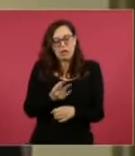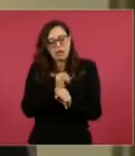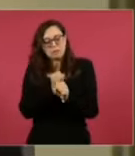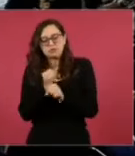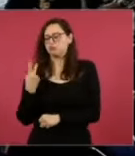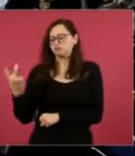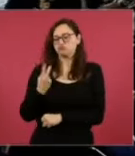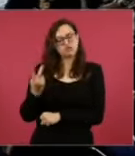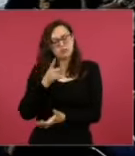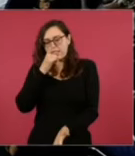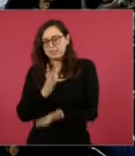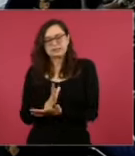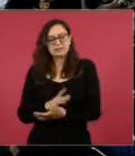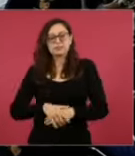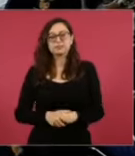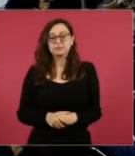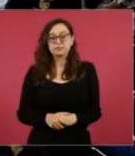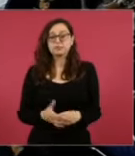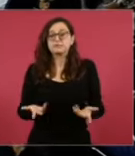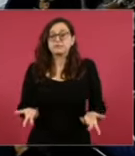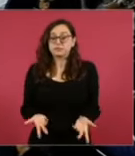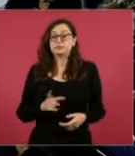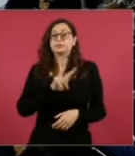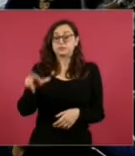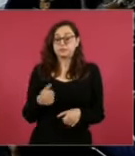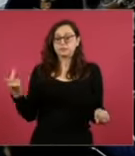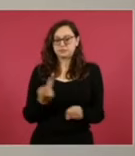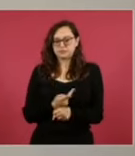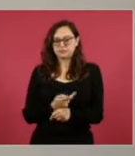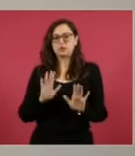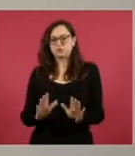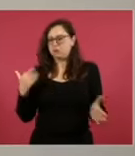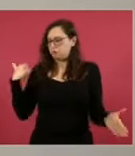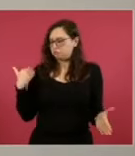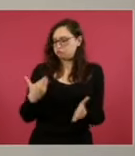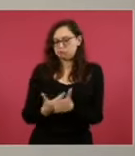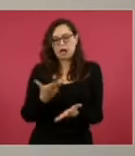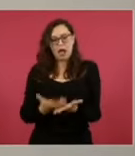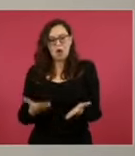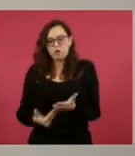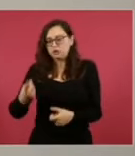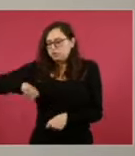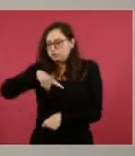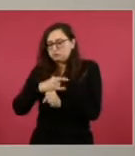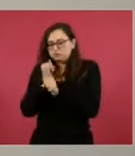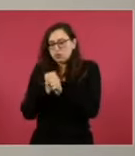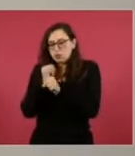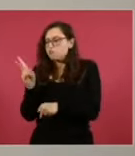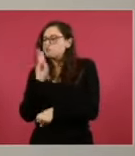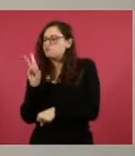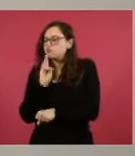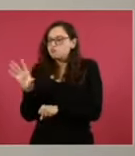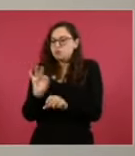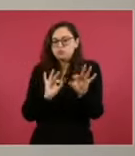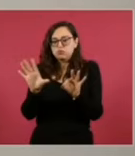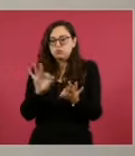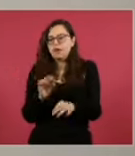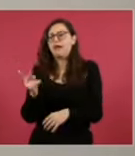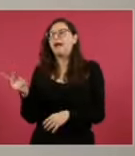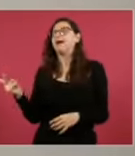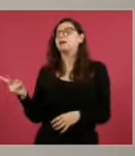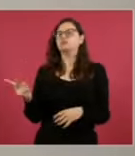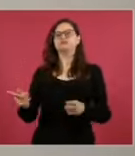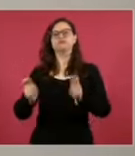esta investigación. Ante esa afirmación, ahora hemos podido demostrar con pruebas ya judicializadas que el propósito evidente de quienes habían asumido tal